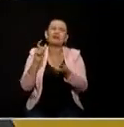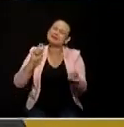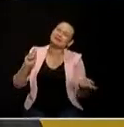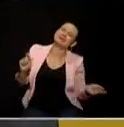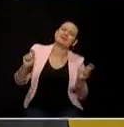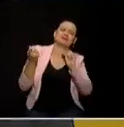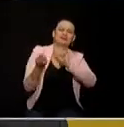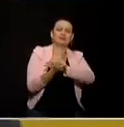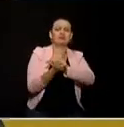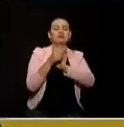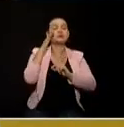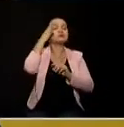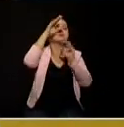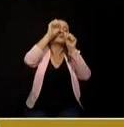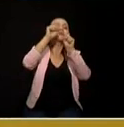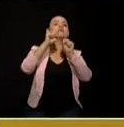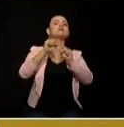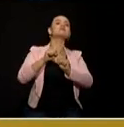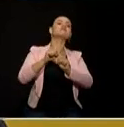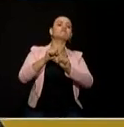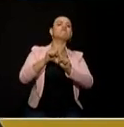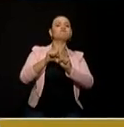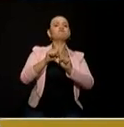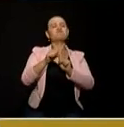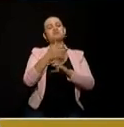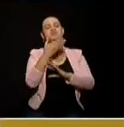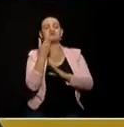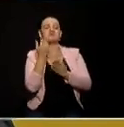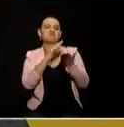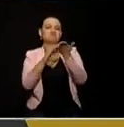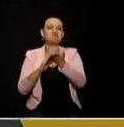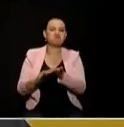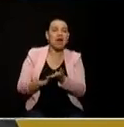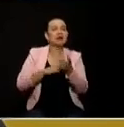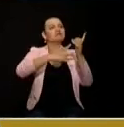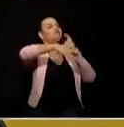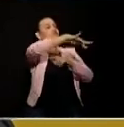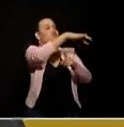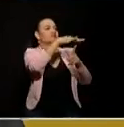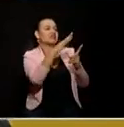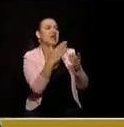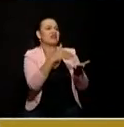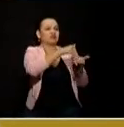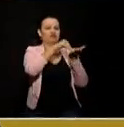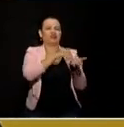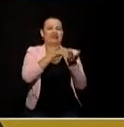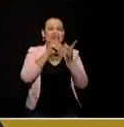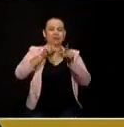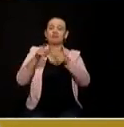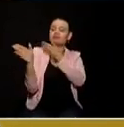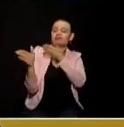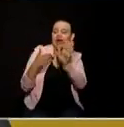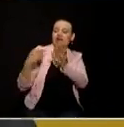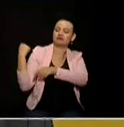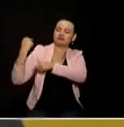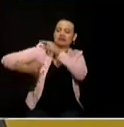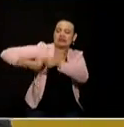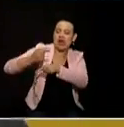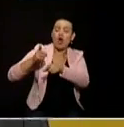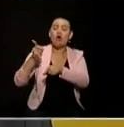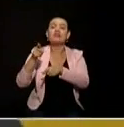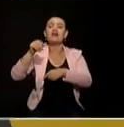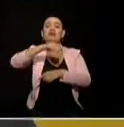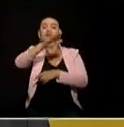2050 nueve planes subregionales de desarrollo sostenible y un plan de desarrollo antioquia viva que sea el